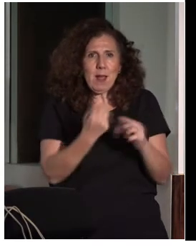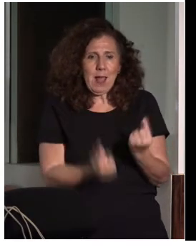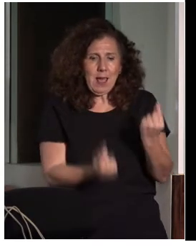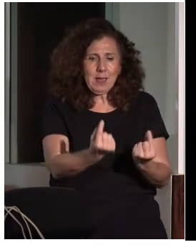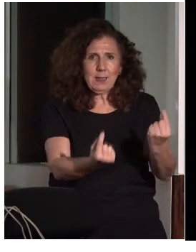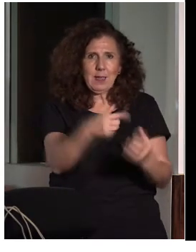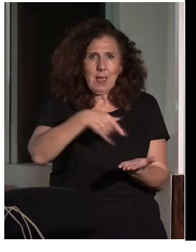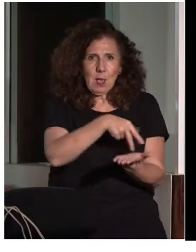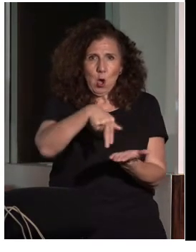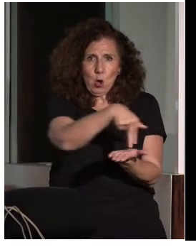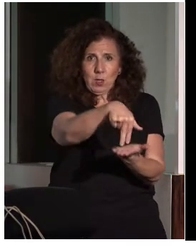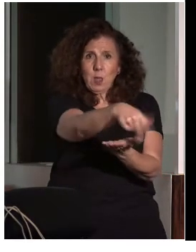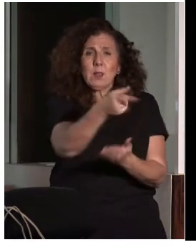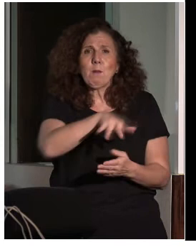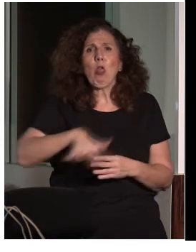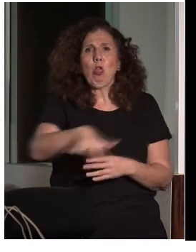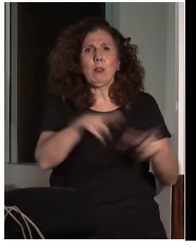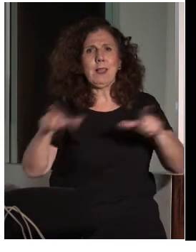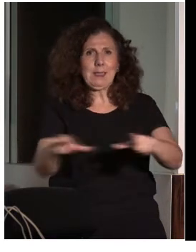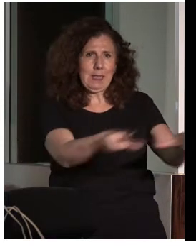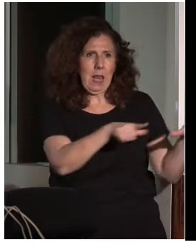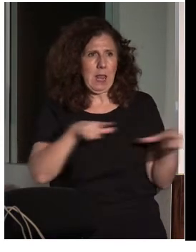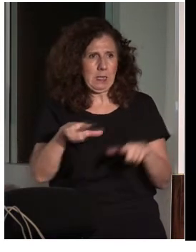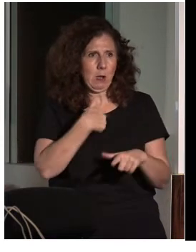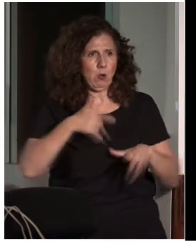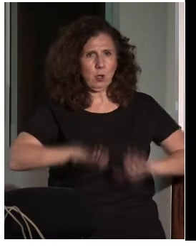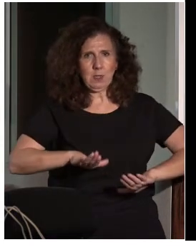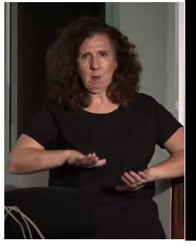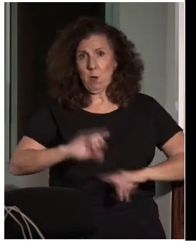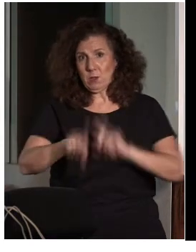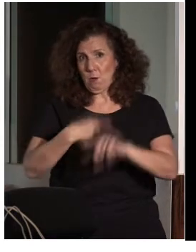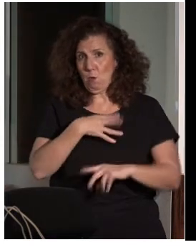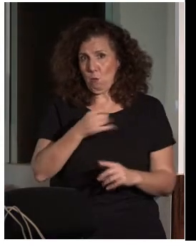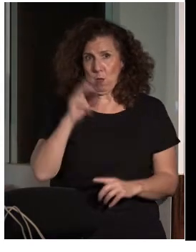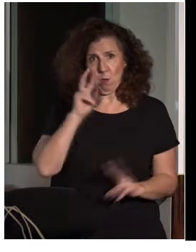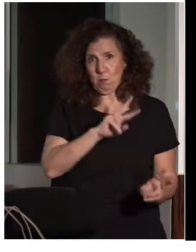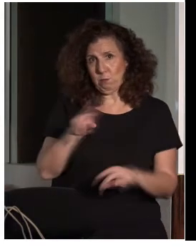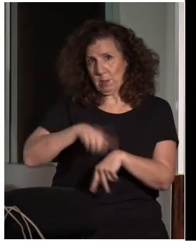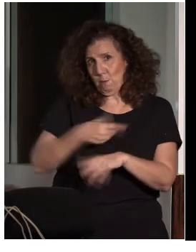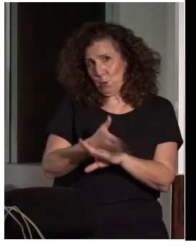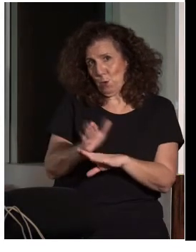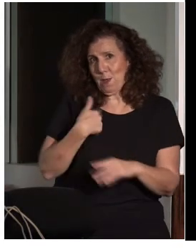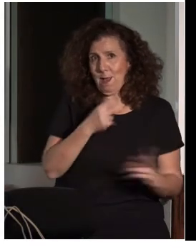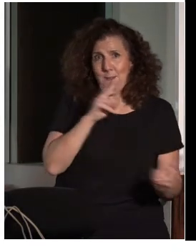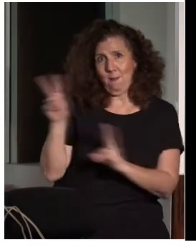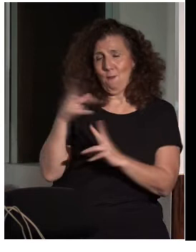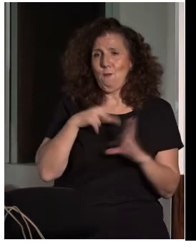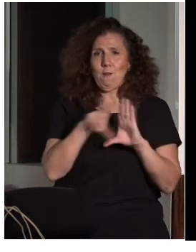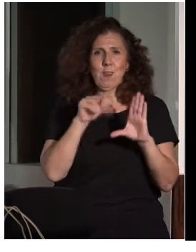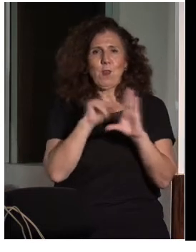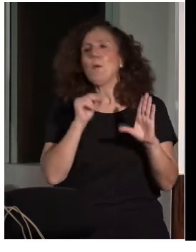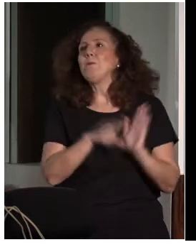contenidos de cada una de las salas donde nos encontramos. Si tengo tiempo os pongo el vídeo para que podáis hacernos una idea.